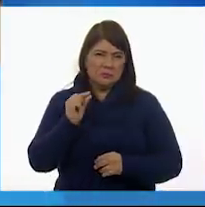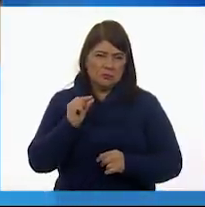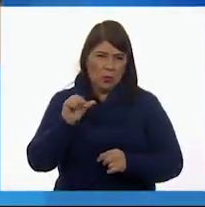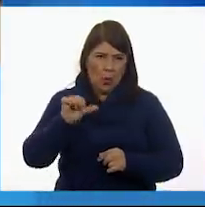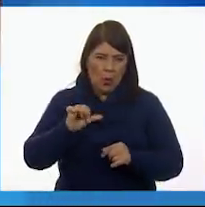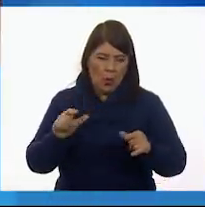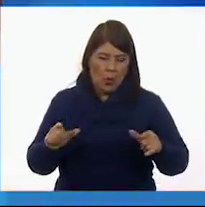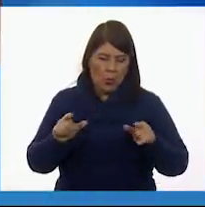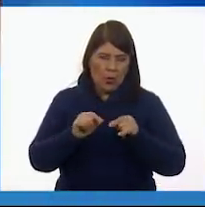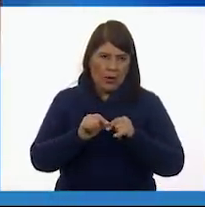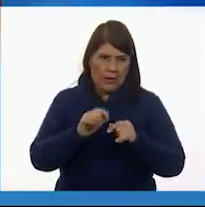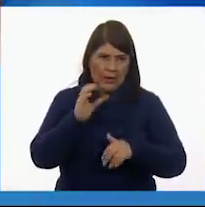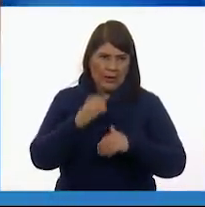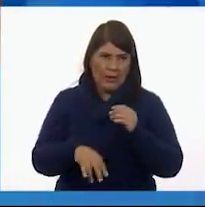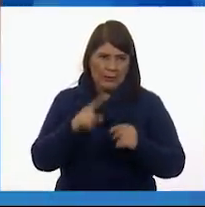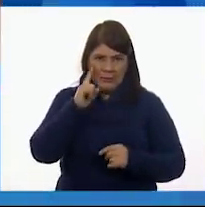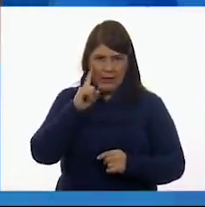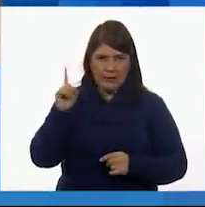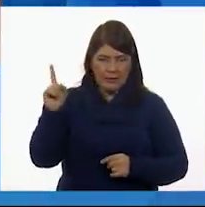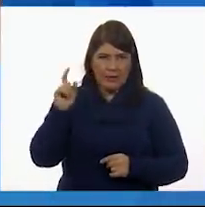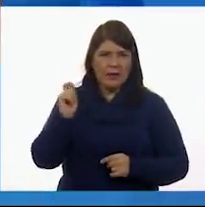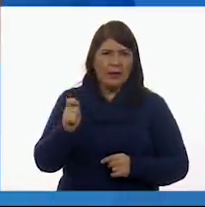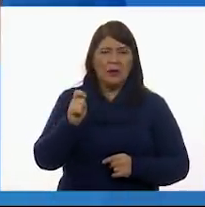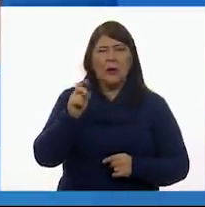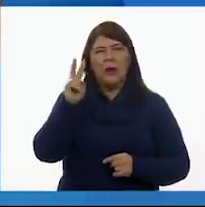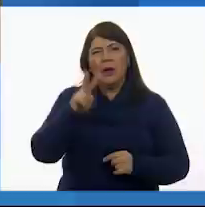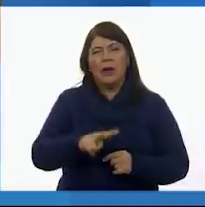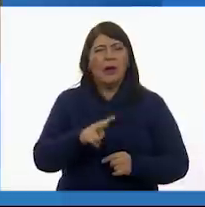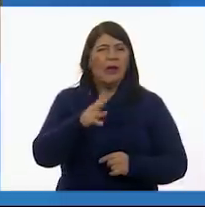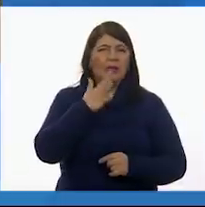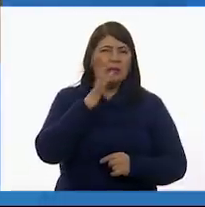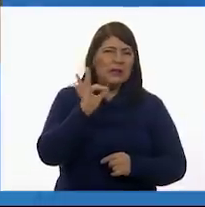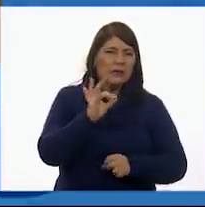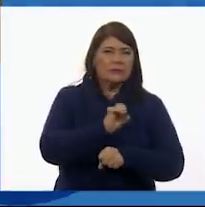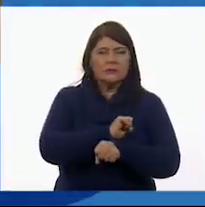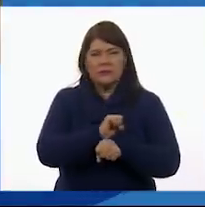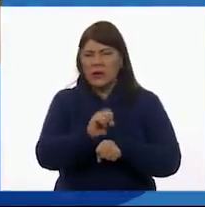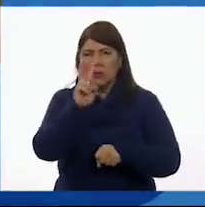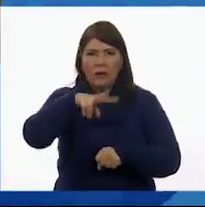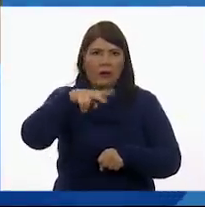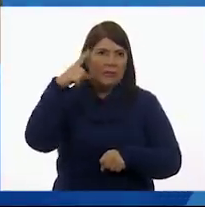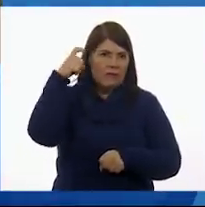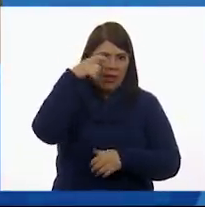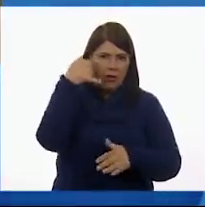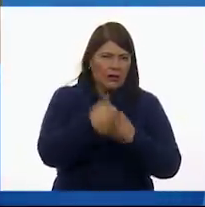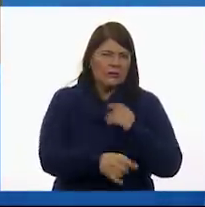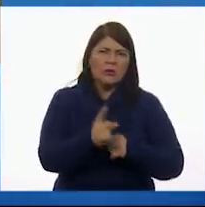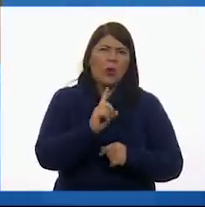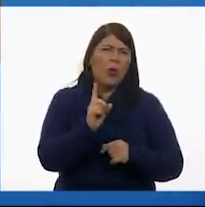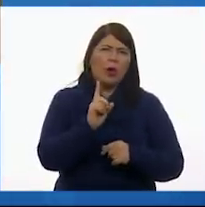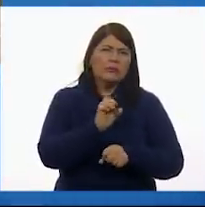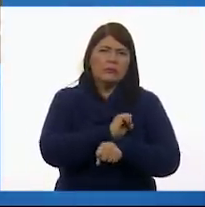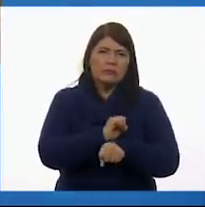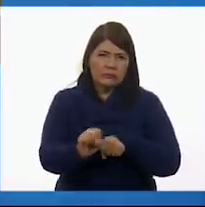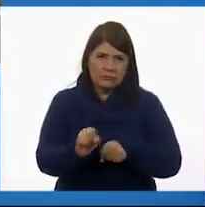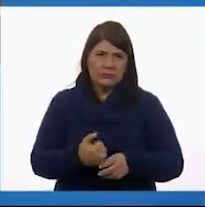darle con morado. Es algo ahí muy básico, muy sencillo, muy leve,